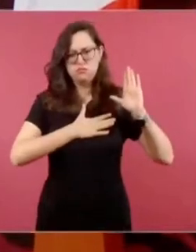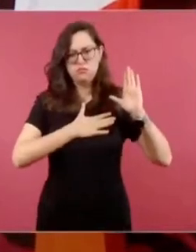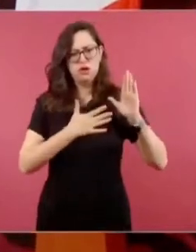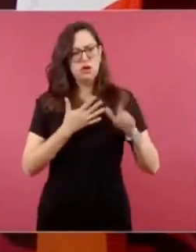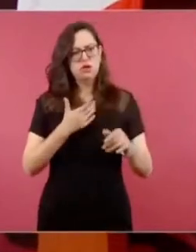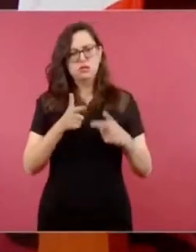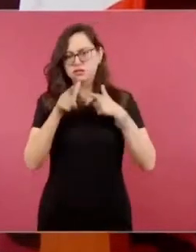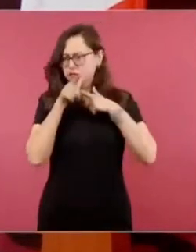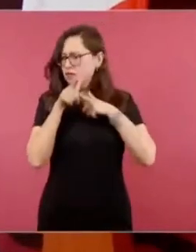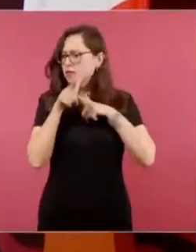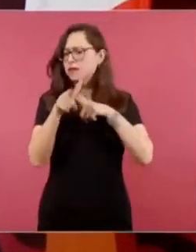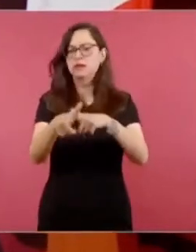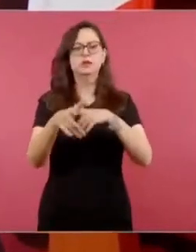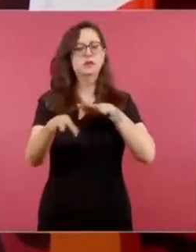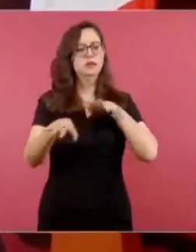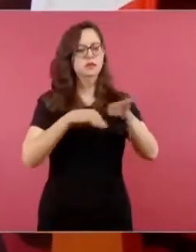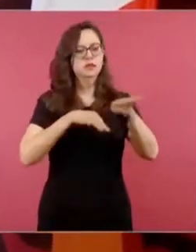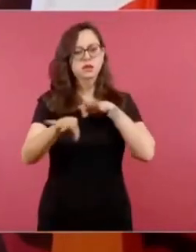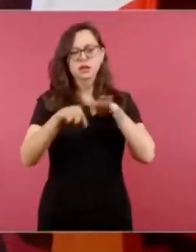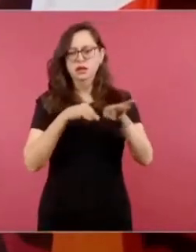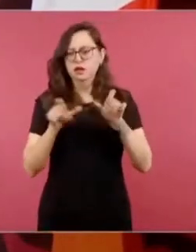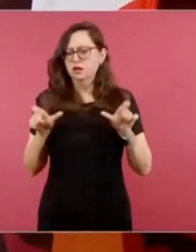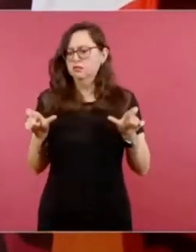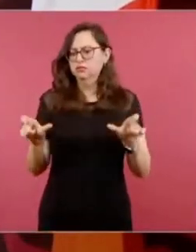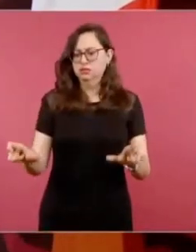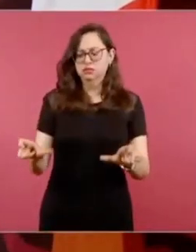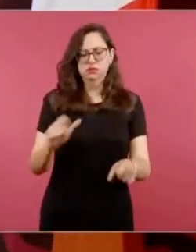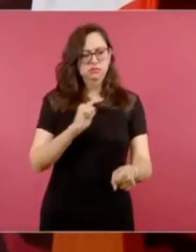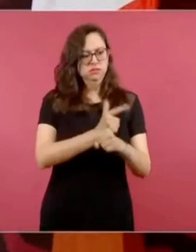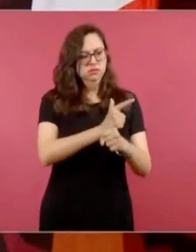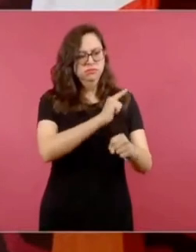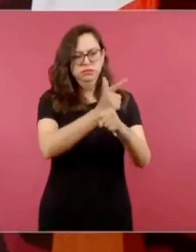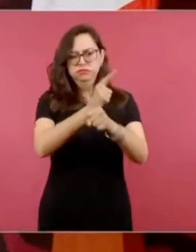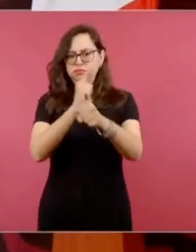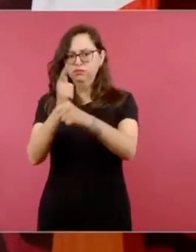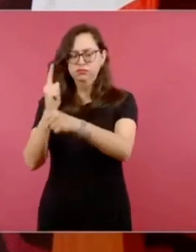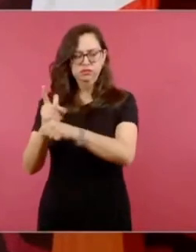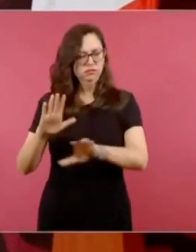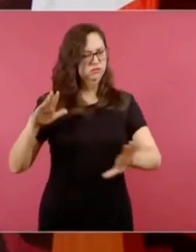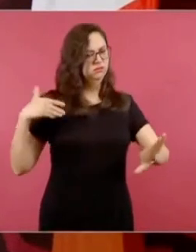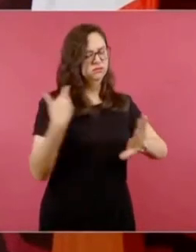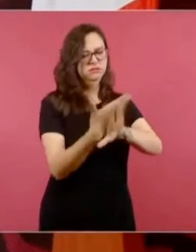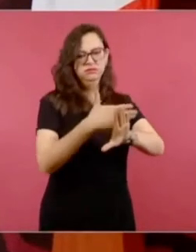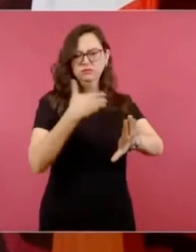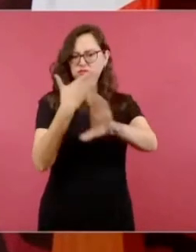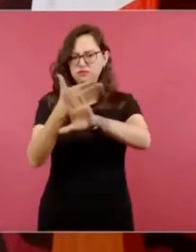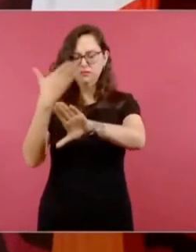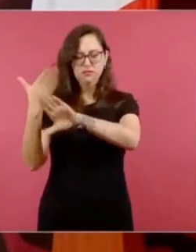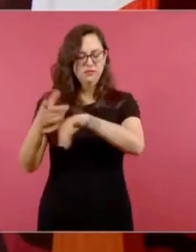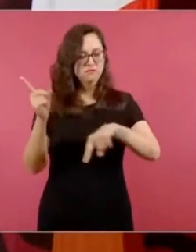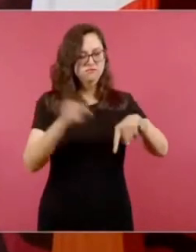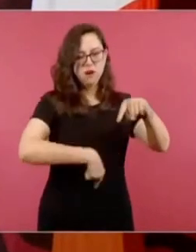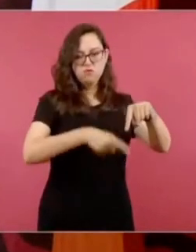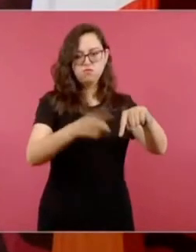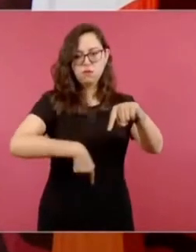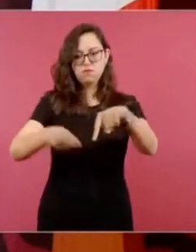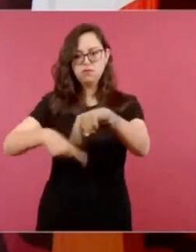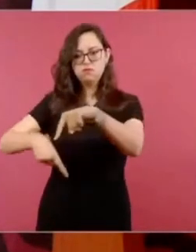y al combate de las drogas químicas.